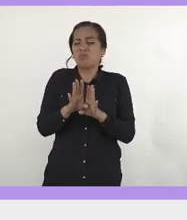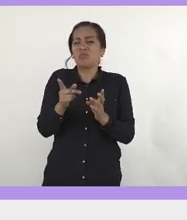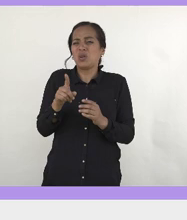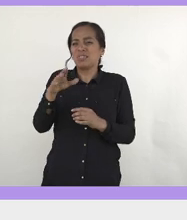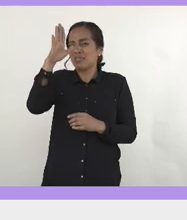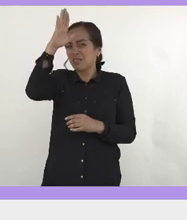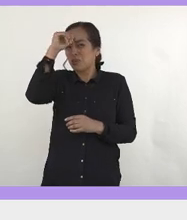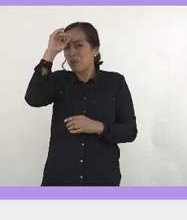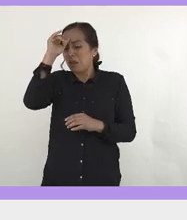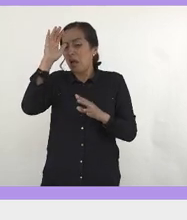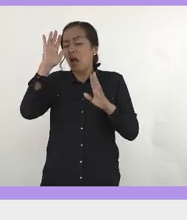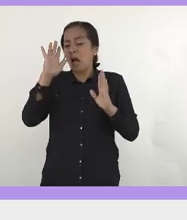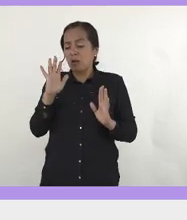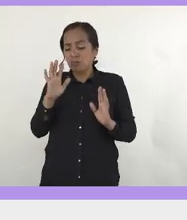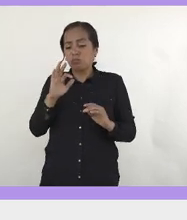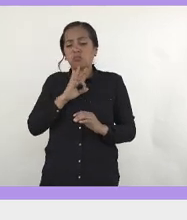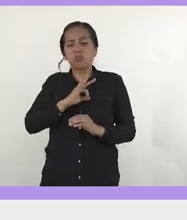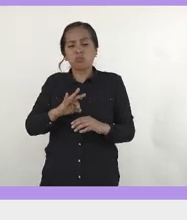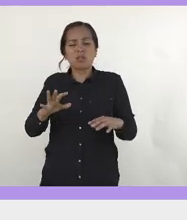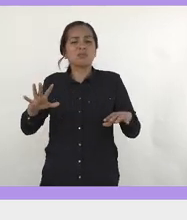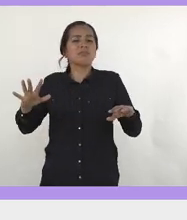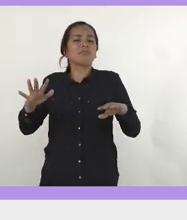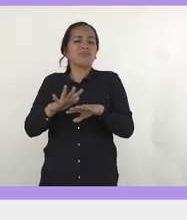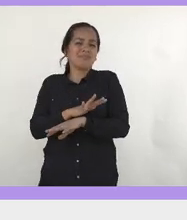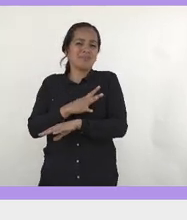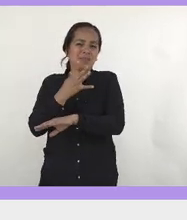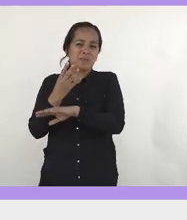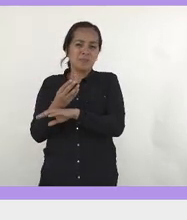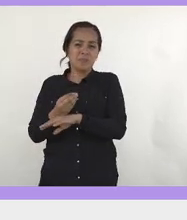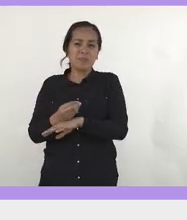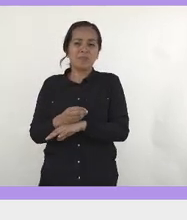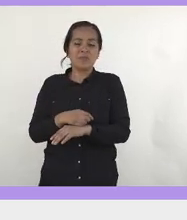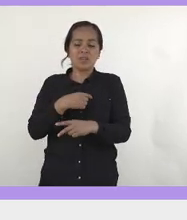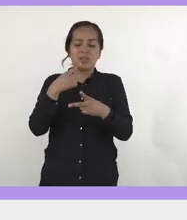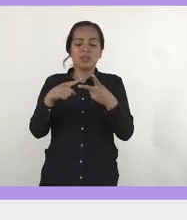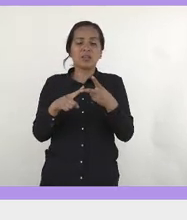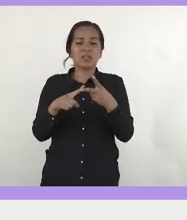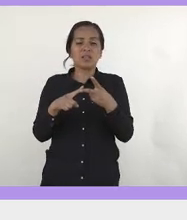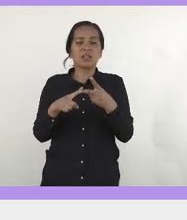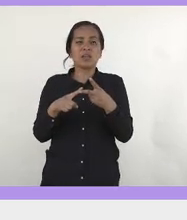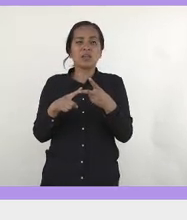la que tú sí crees que es. El segundo punto es sin juzgar,